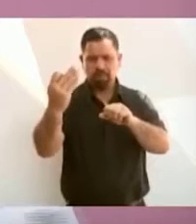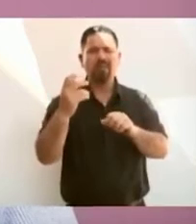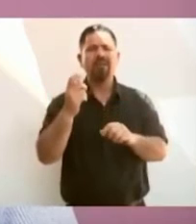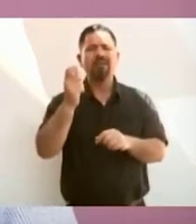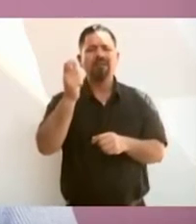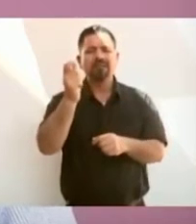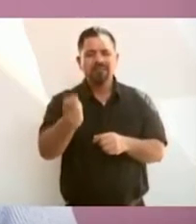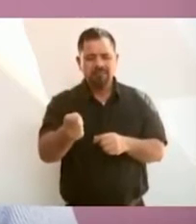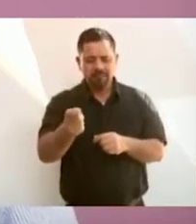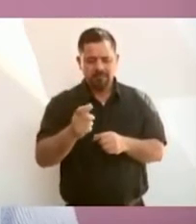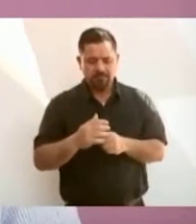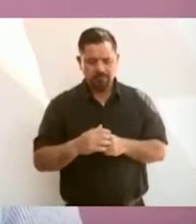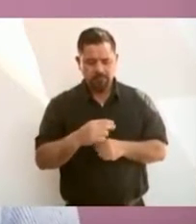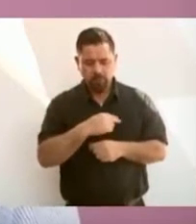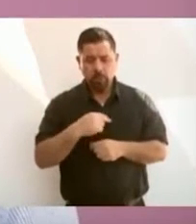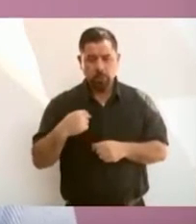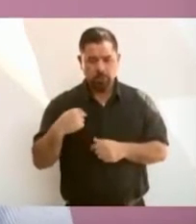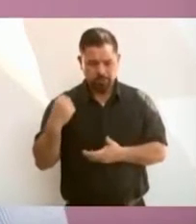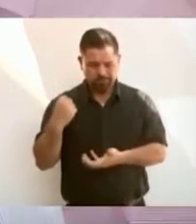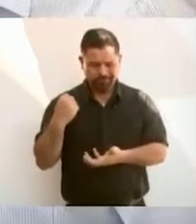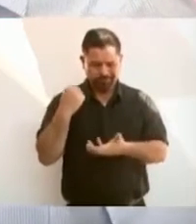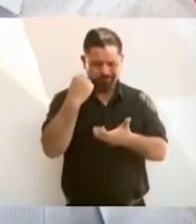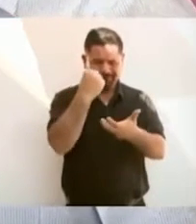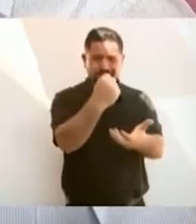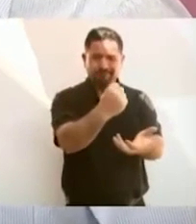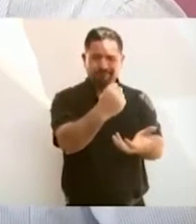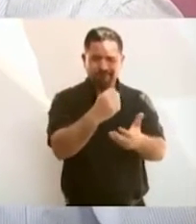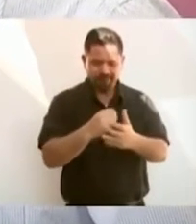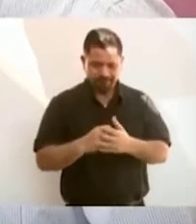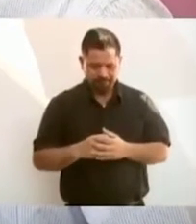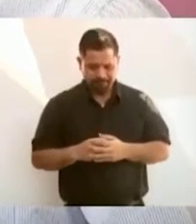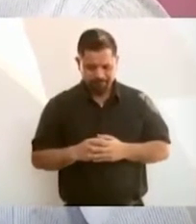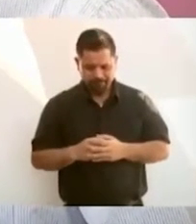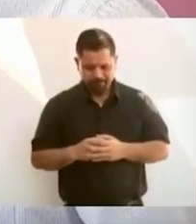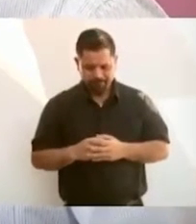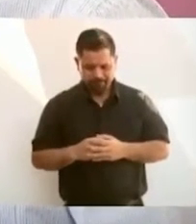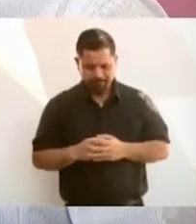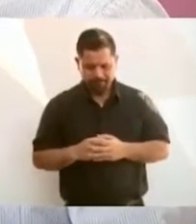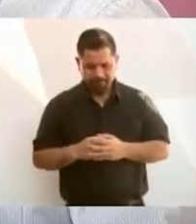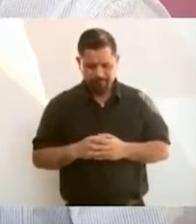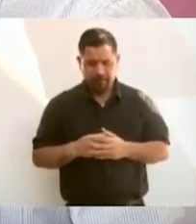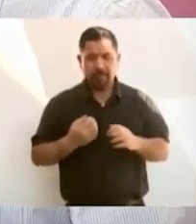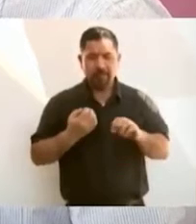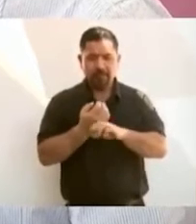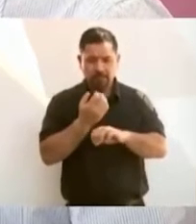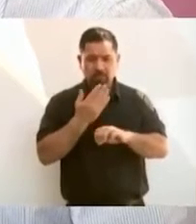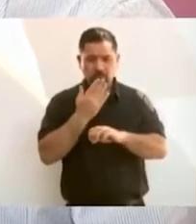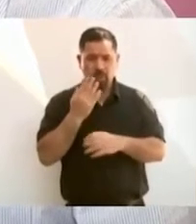destinaron a Sonora